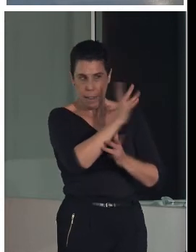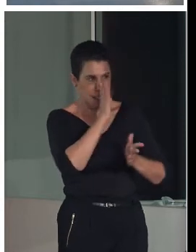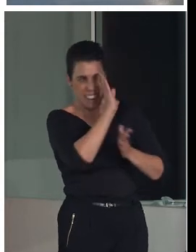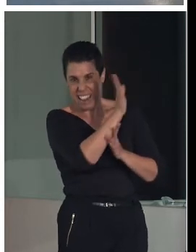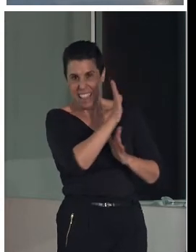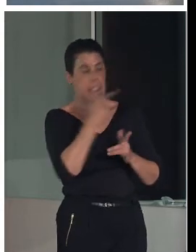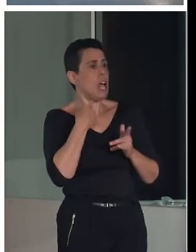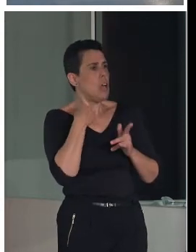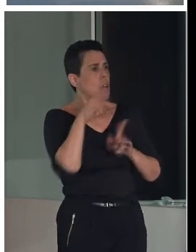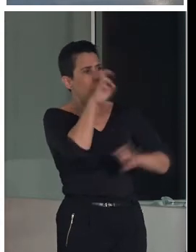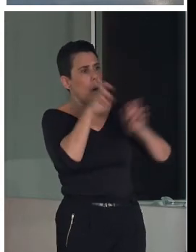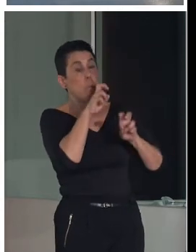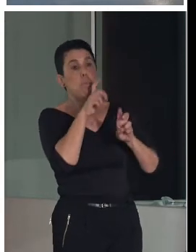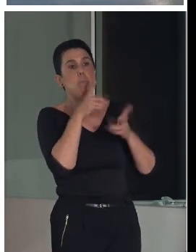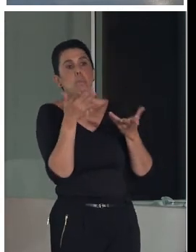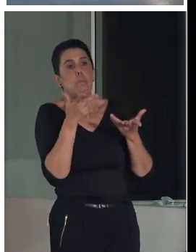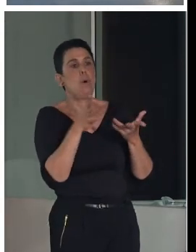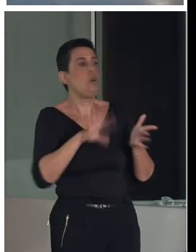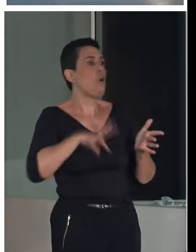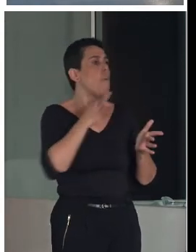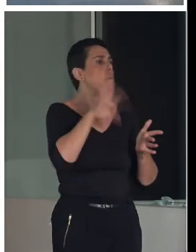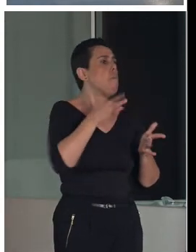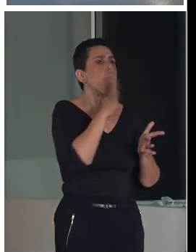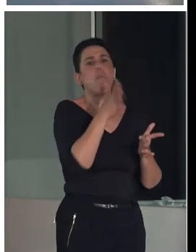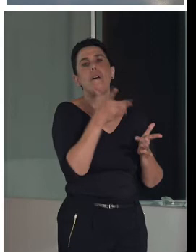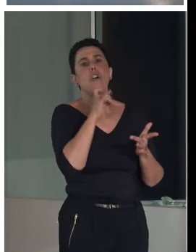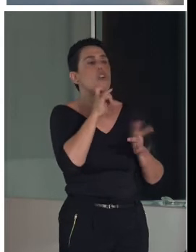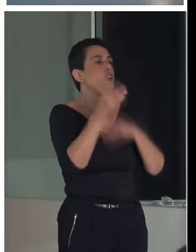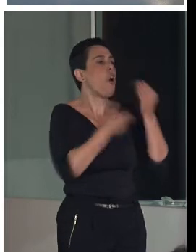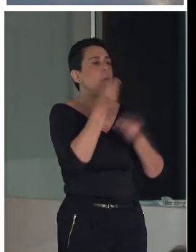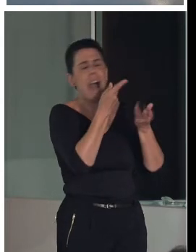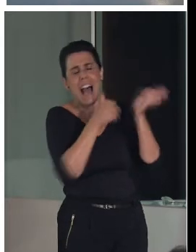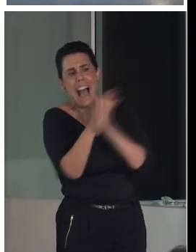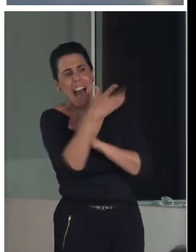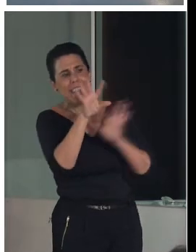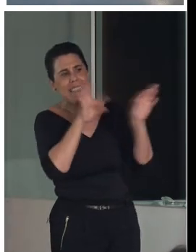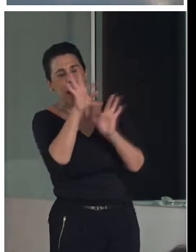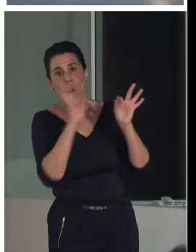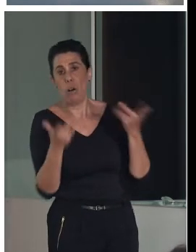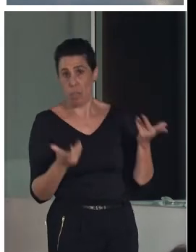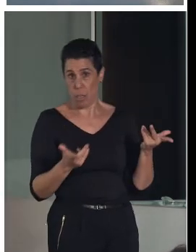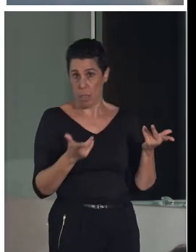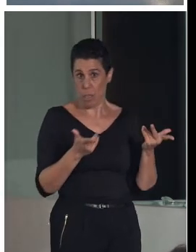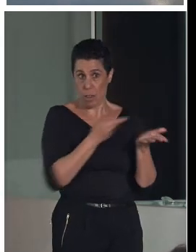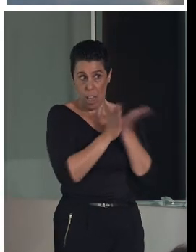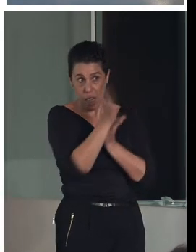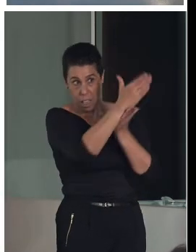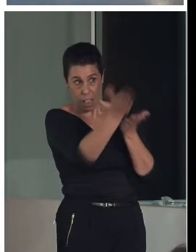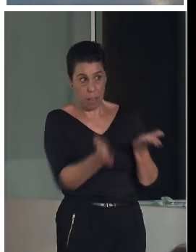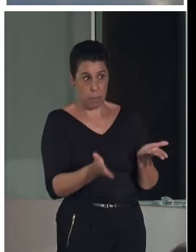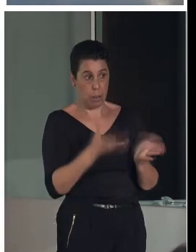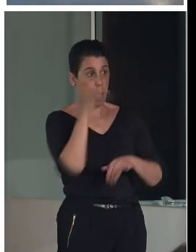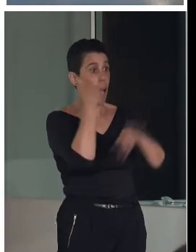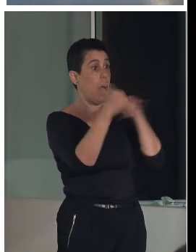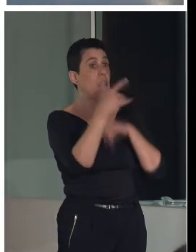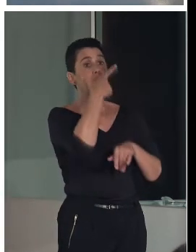las posibilidades, pues bueno, nos ponemos a hablar con el alcalde, se ven otras posibilidades y al final pensamos en lo más